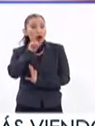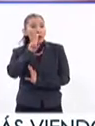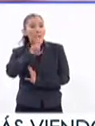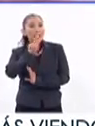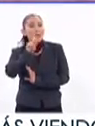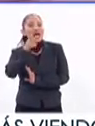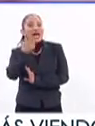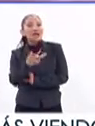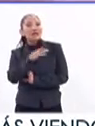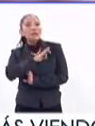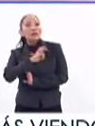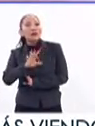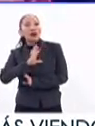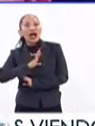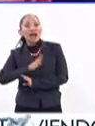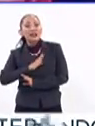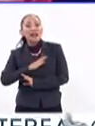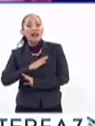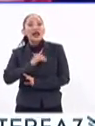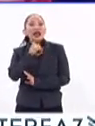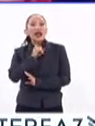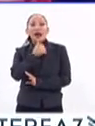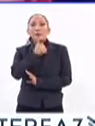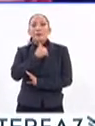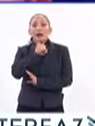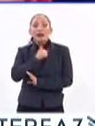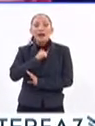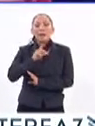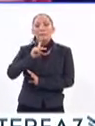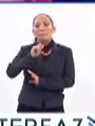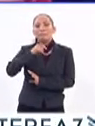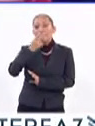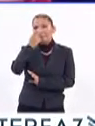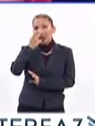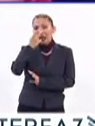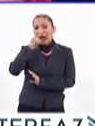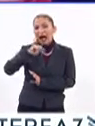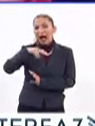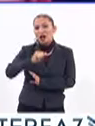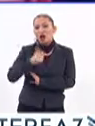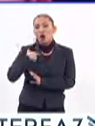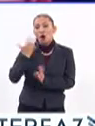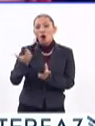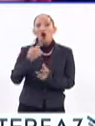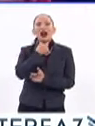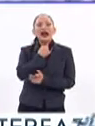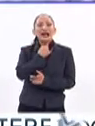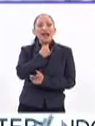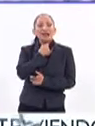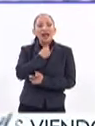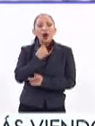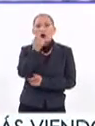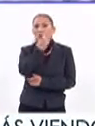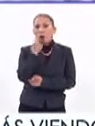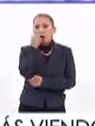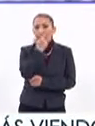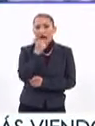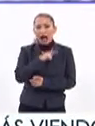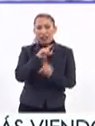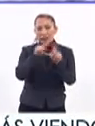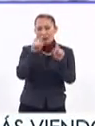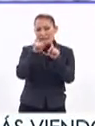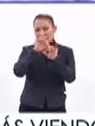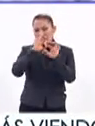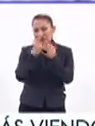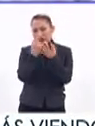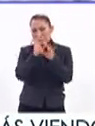el VPH puede causar cáncer de vagina, pene, ano y algunos tipos de cáncer oral y de garganta. Hay una gran variedad de serotipos.